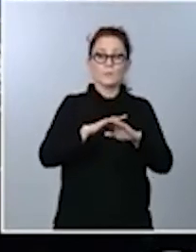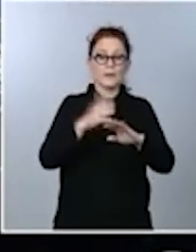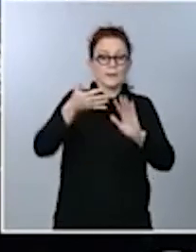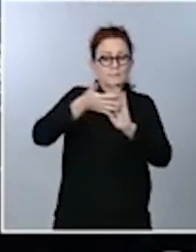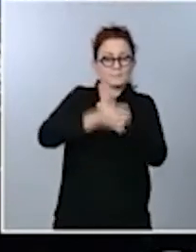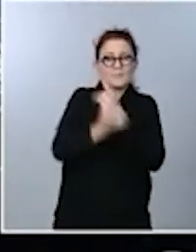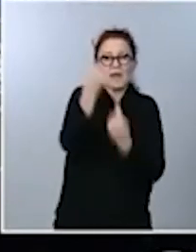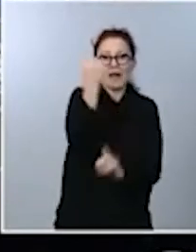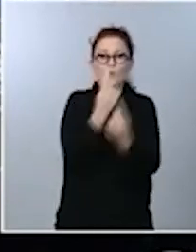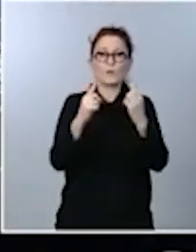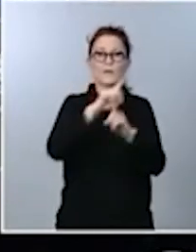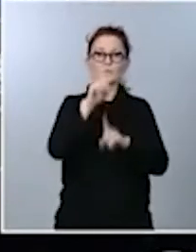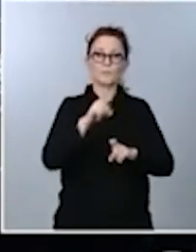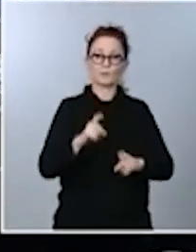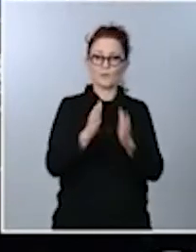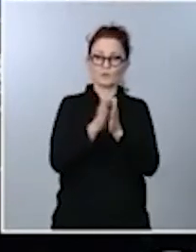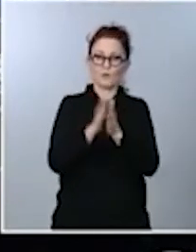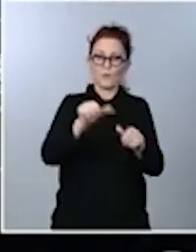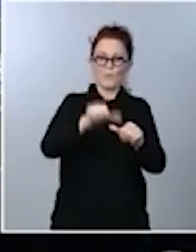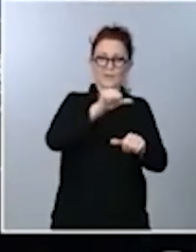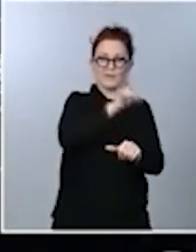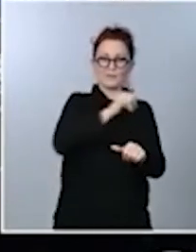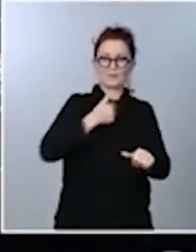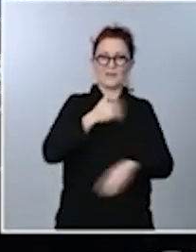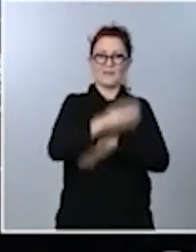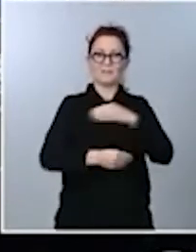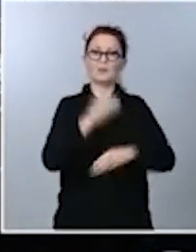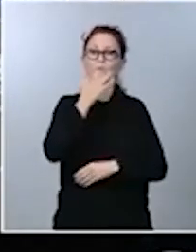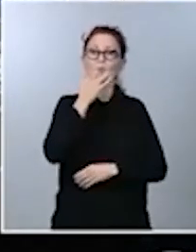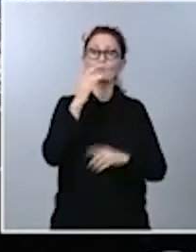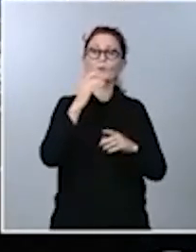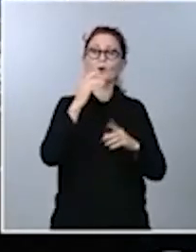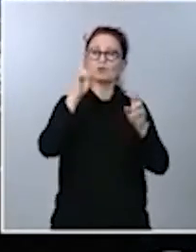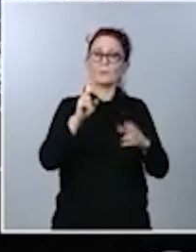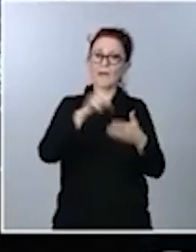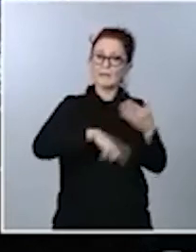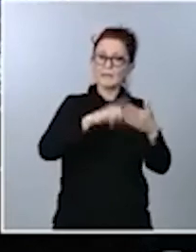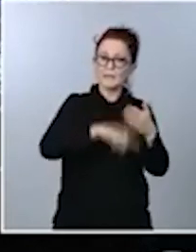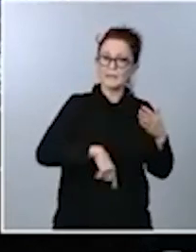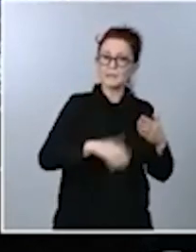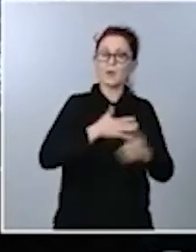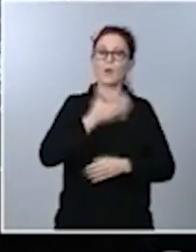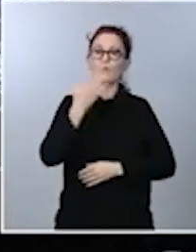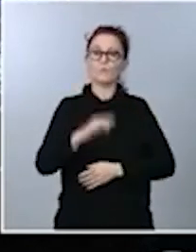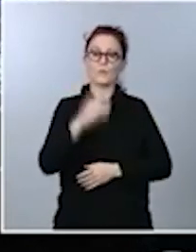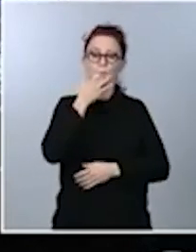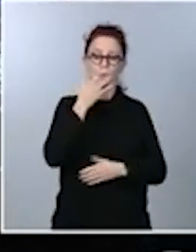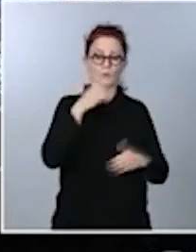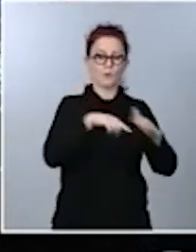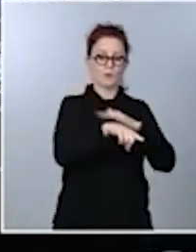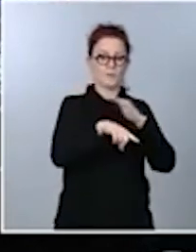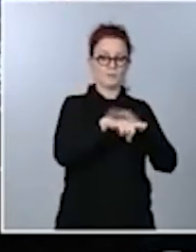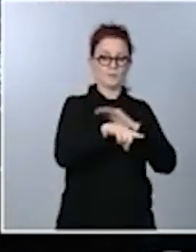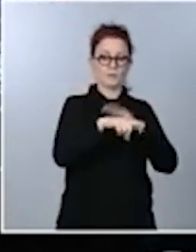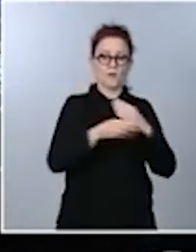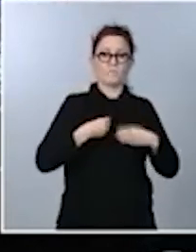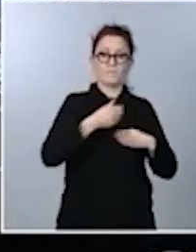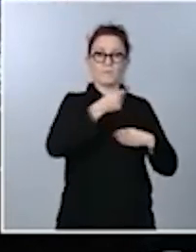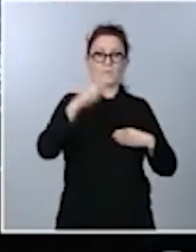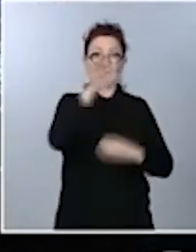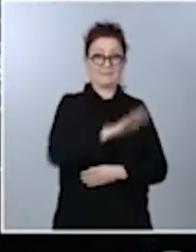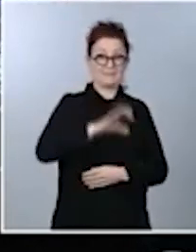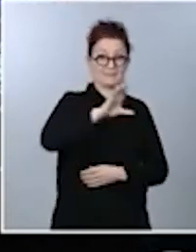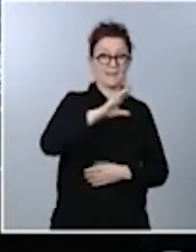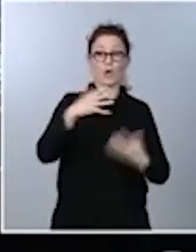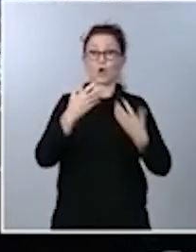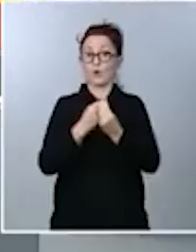hecho mis compañeros, por ejemplo, con el tema de los adquileres, ¿sería posible compasar la tramitación de la Ley de Vivienda Estatal con la de Presupuestos